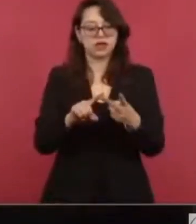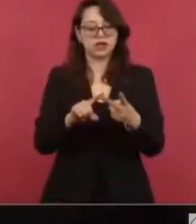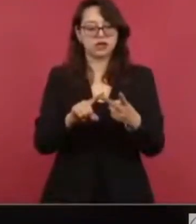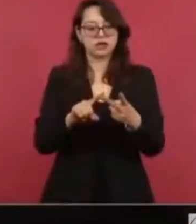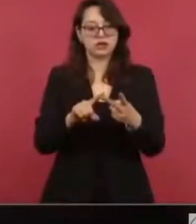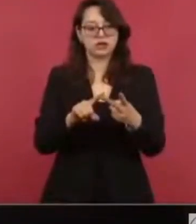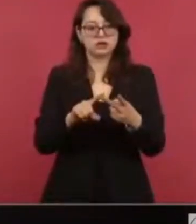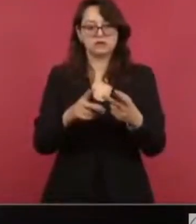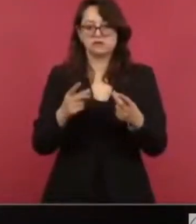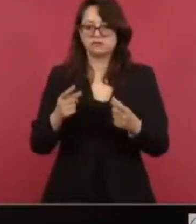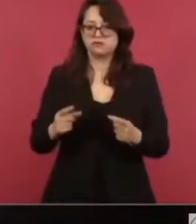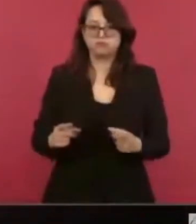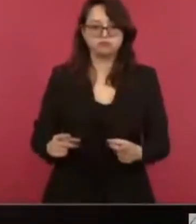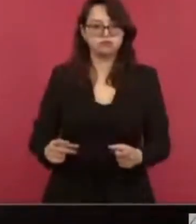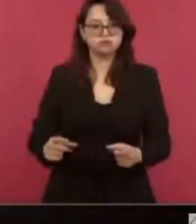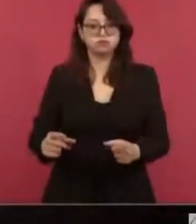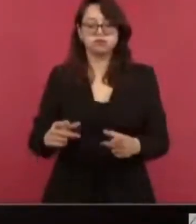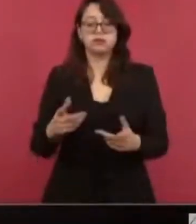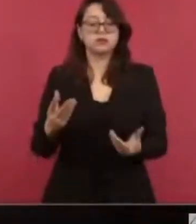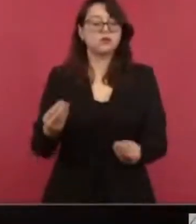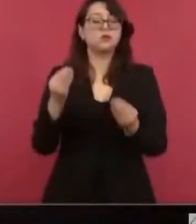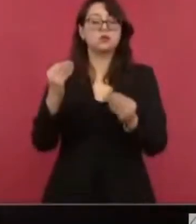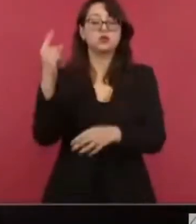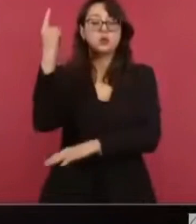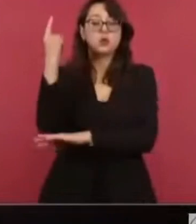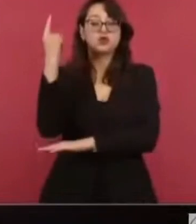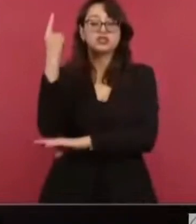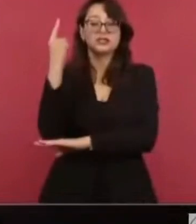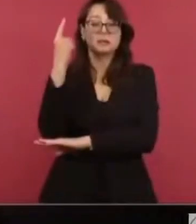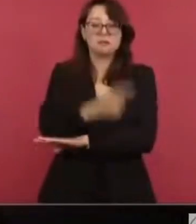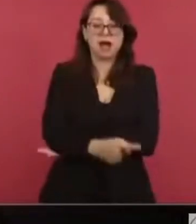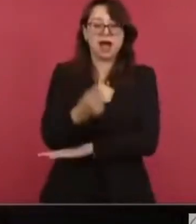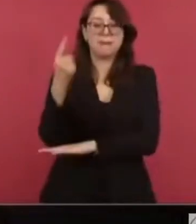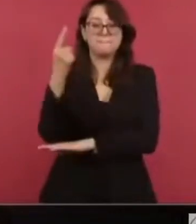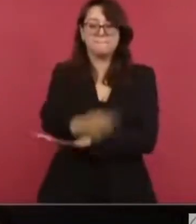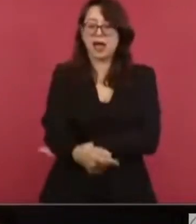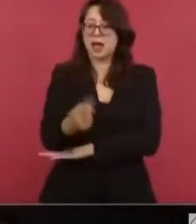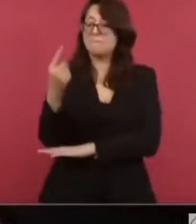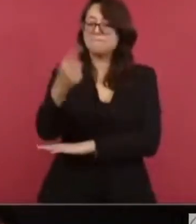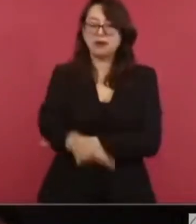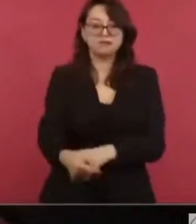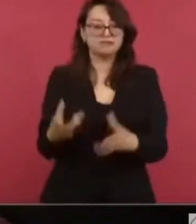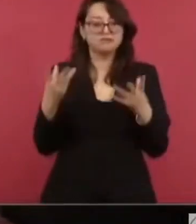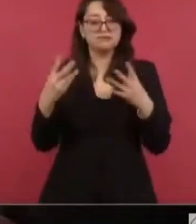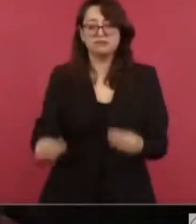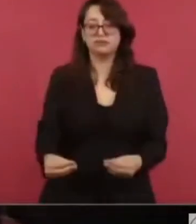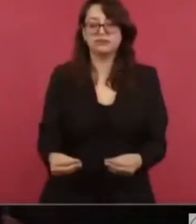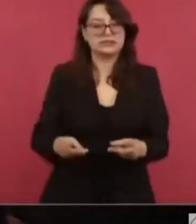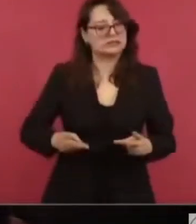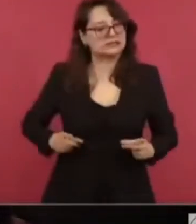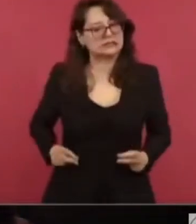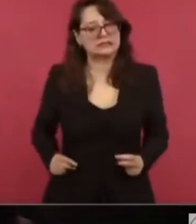pues hay demasiados postes tirados, se está trabajando también de manera